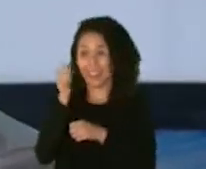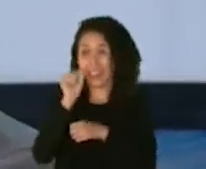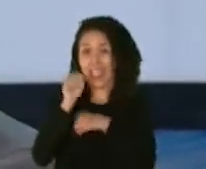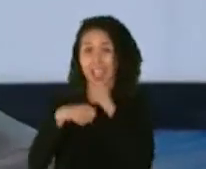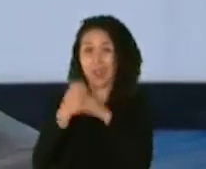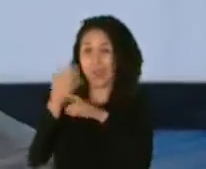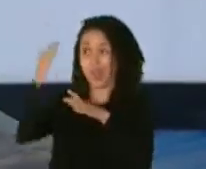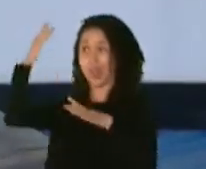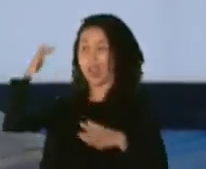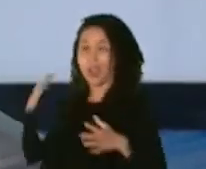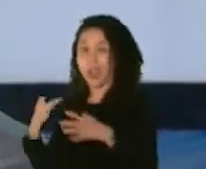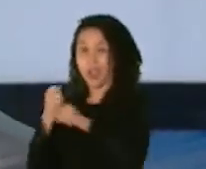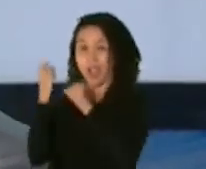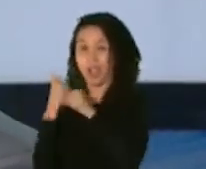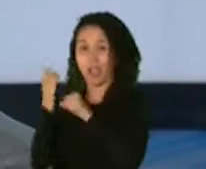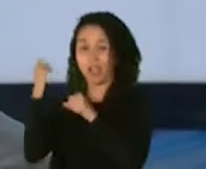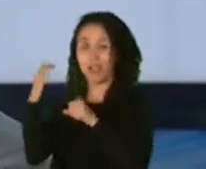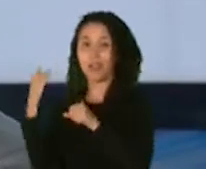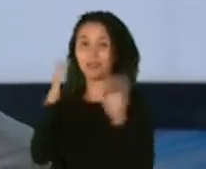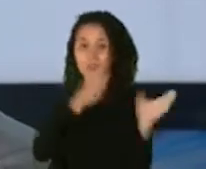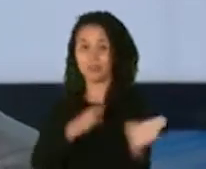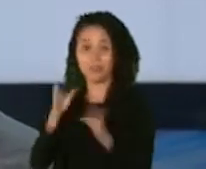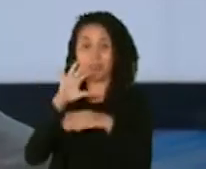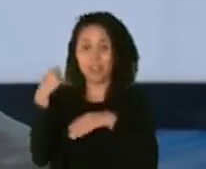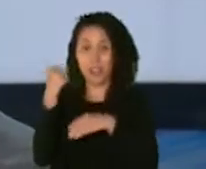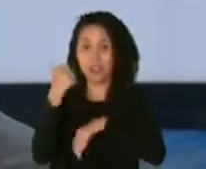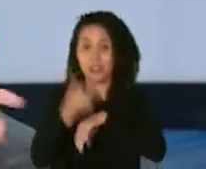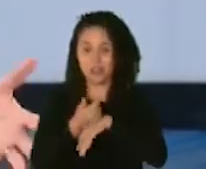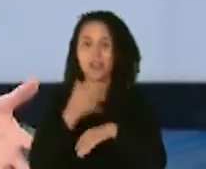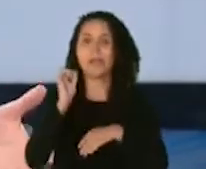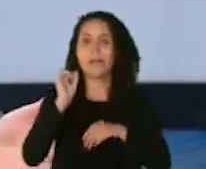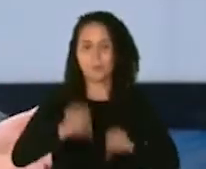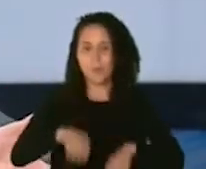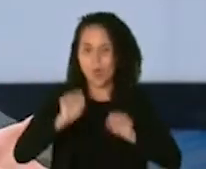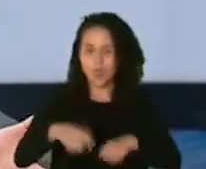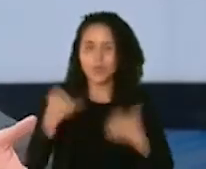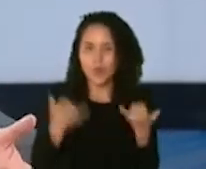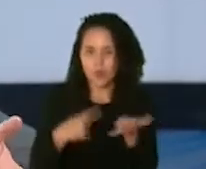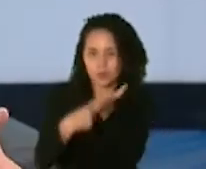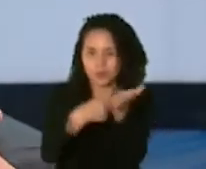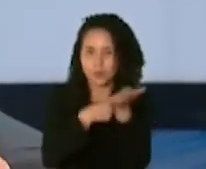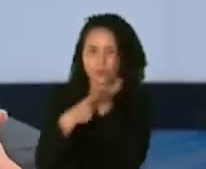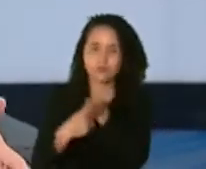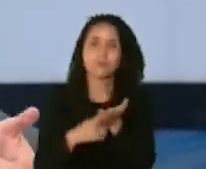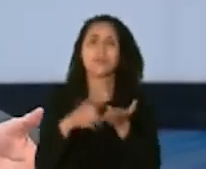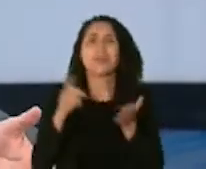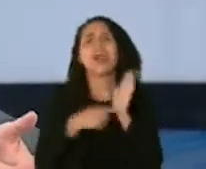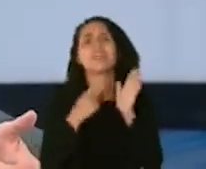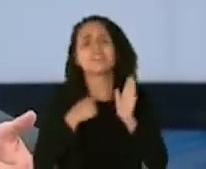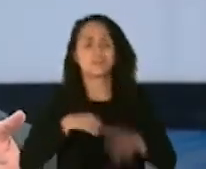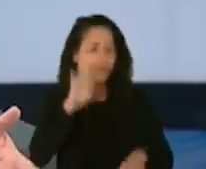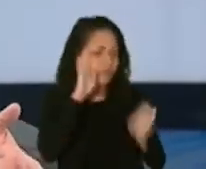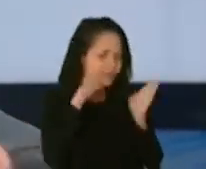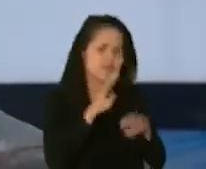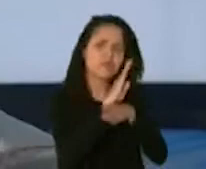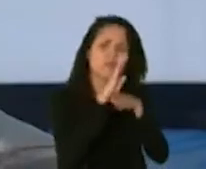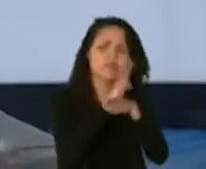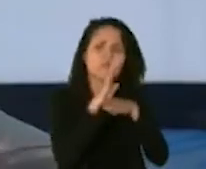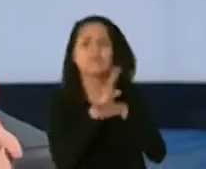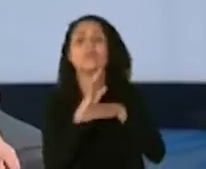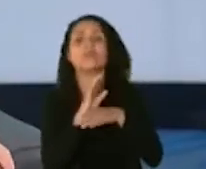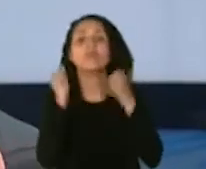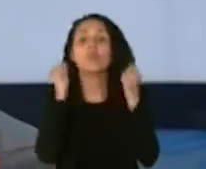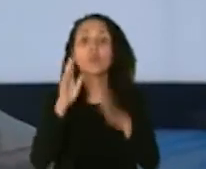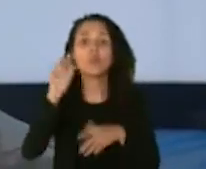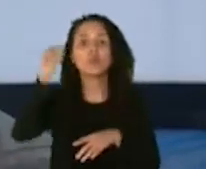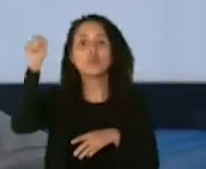nos permite tener esa discusión hoy y hay veces que estamos enajenados por nuestras vidas ajetreadas de que muchos procesos a nivel de